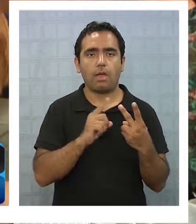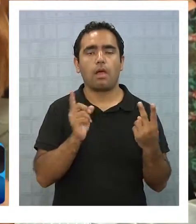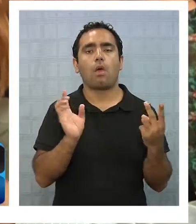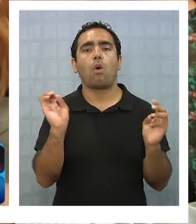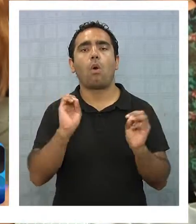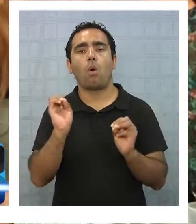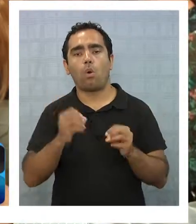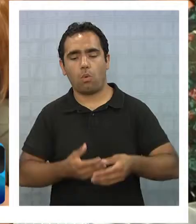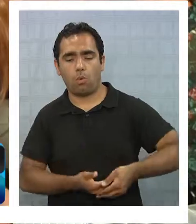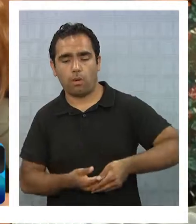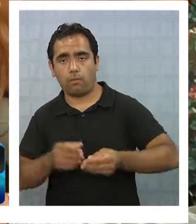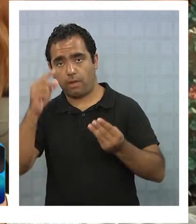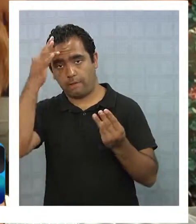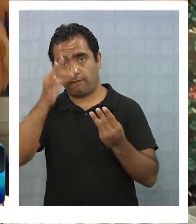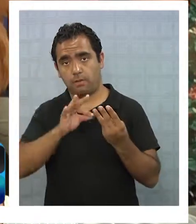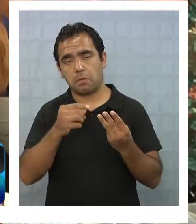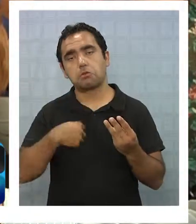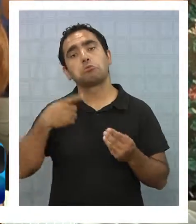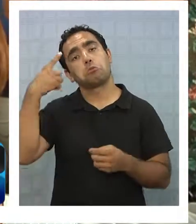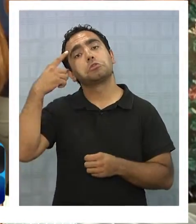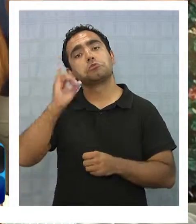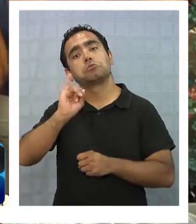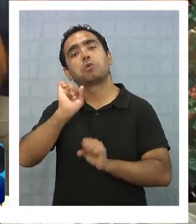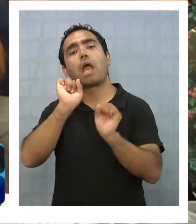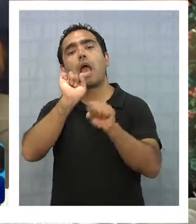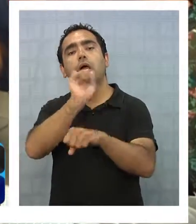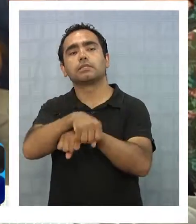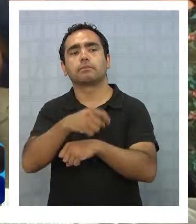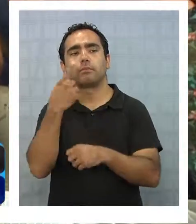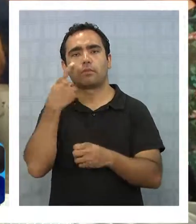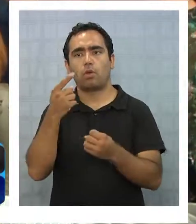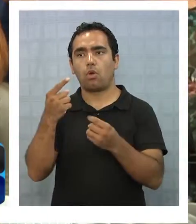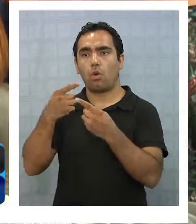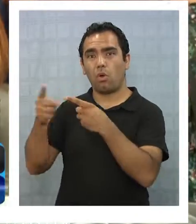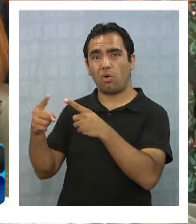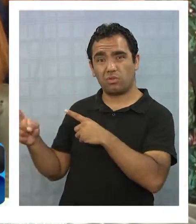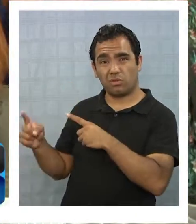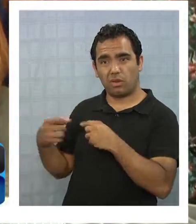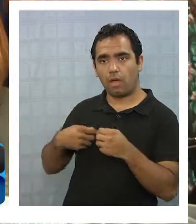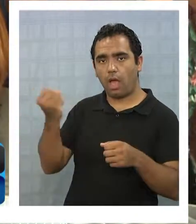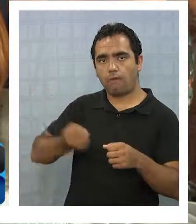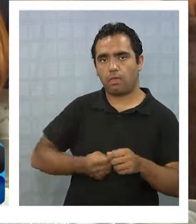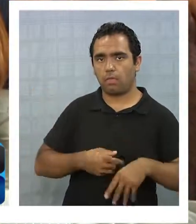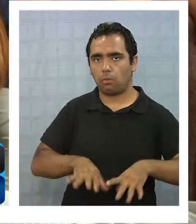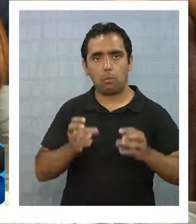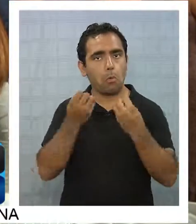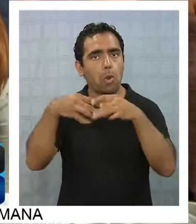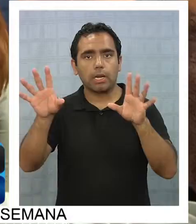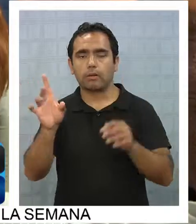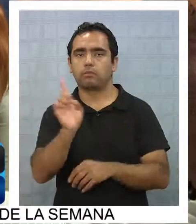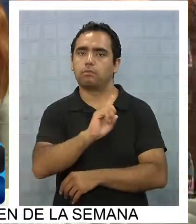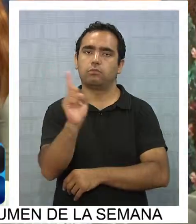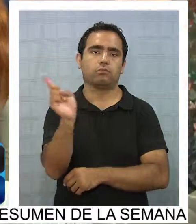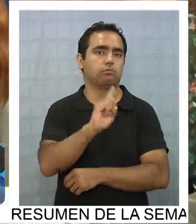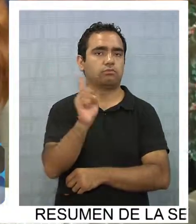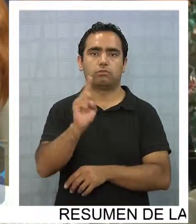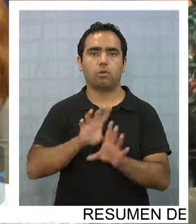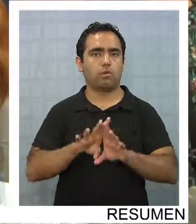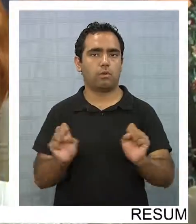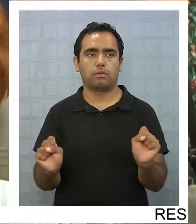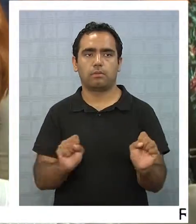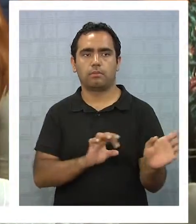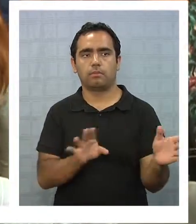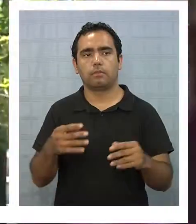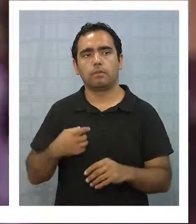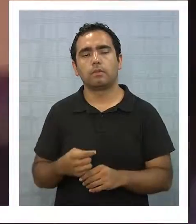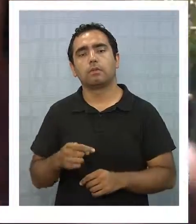enfermedad grave, es aceptable. pero del otro no estoy de acuerdo. Que sea así